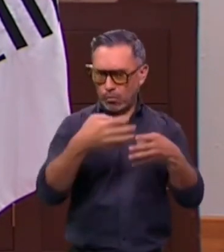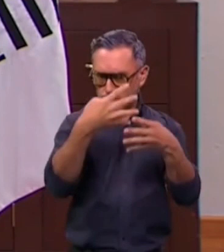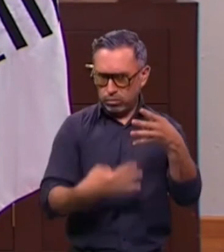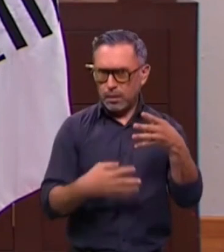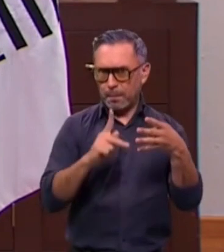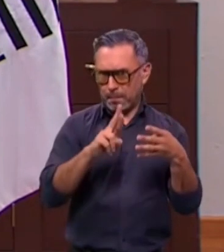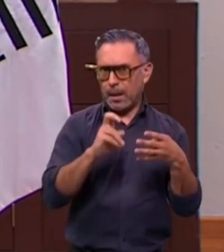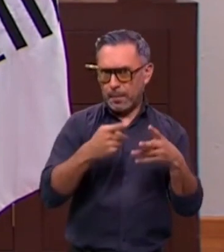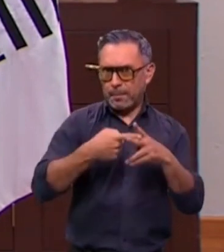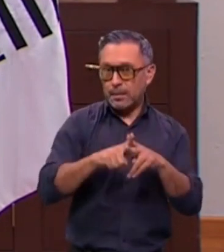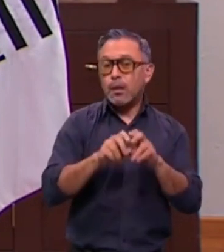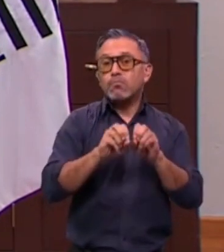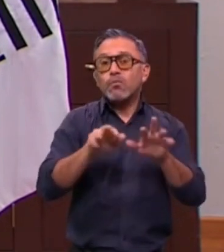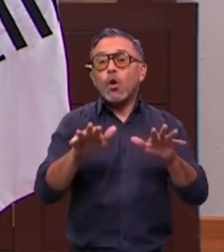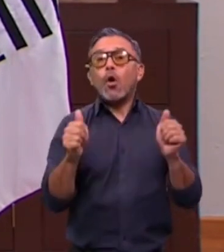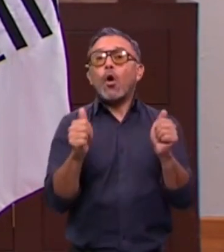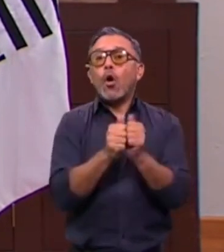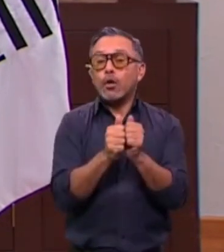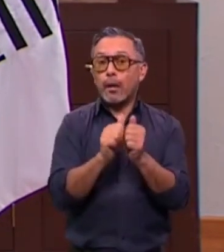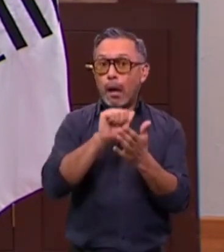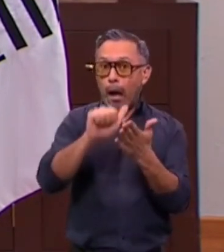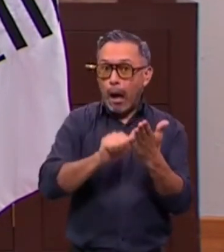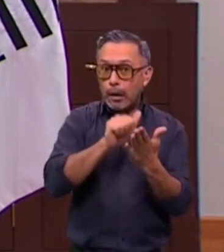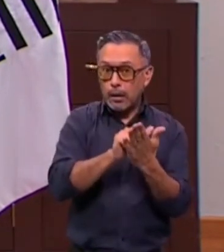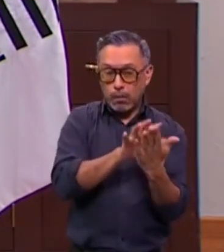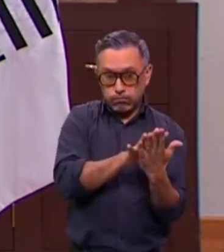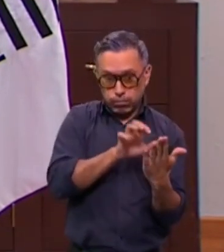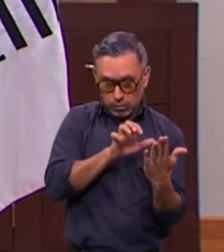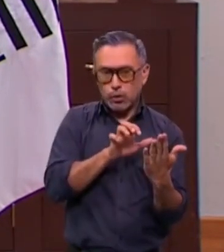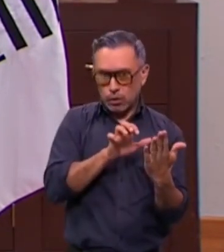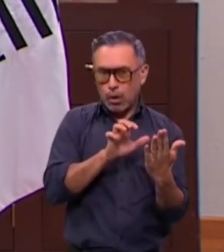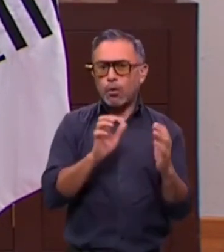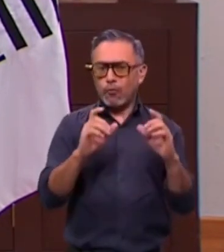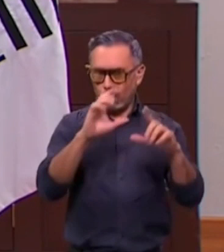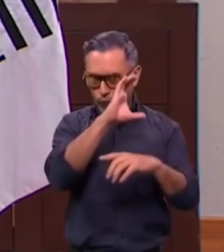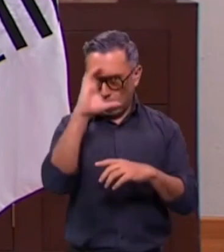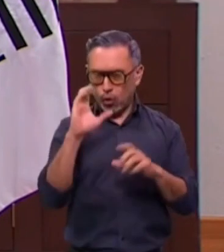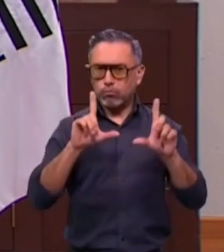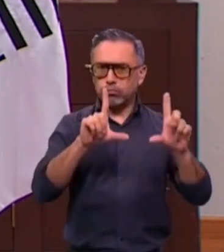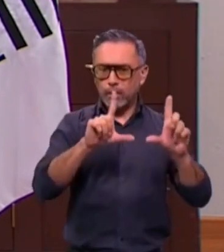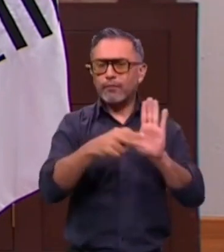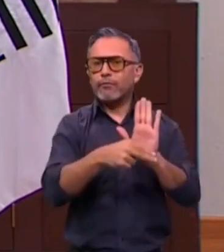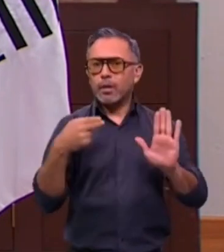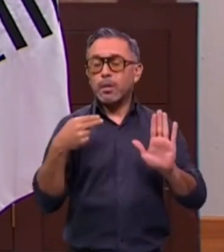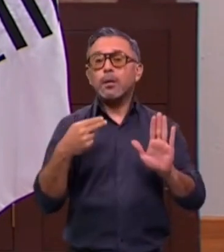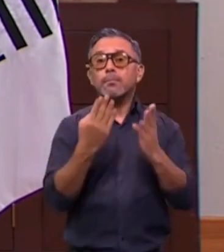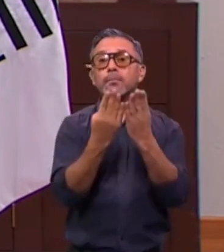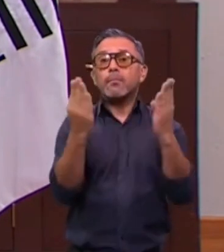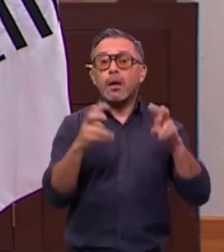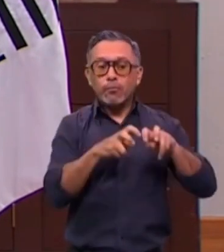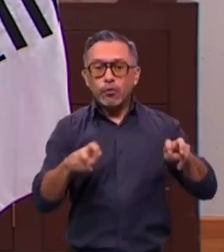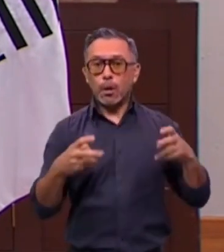acompañada de la imagen digital del acta correspondiente a cada casilla, firmada por las y los funcionarios de la misma